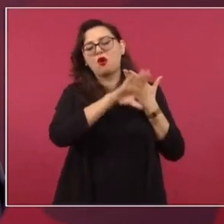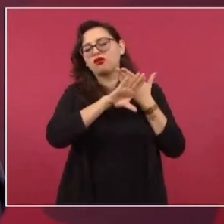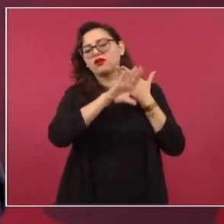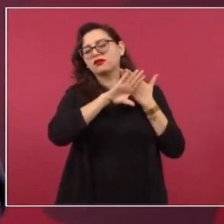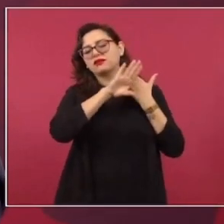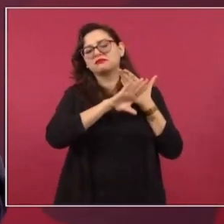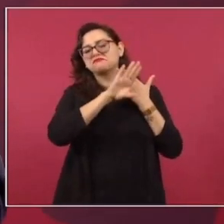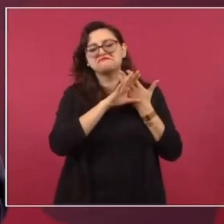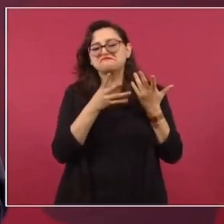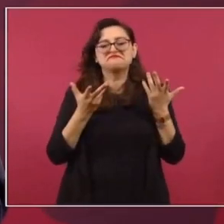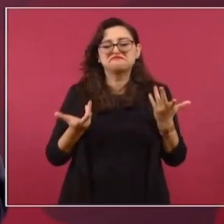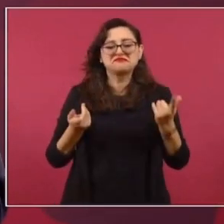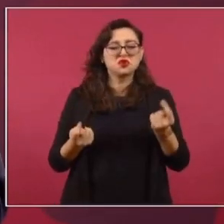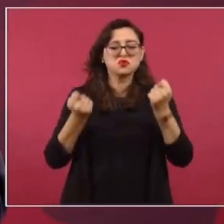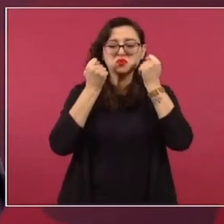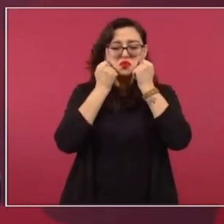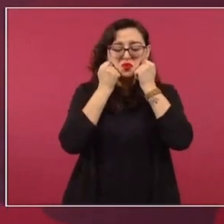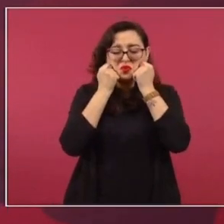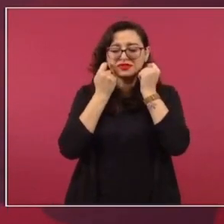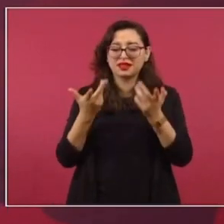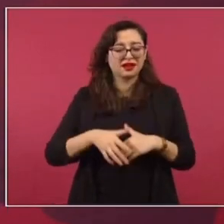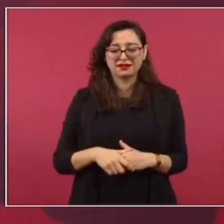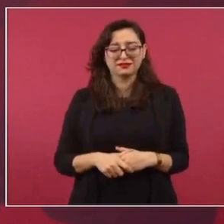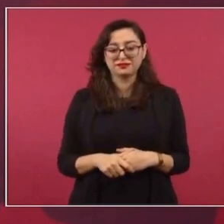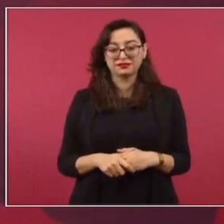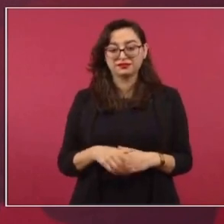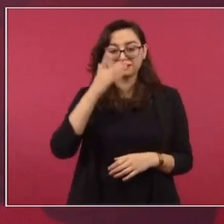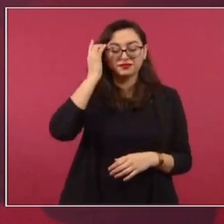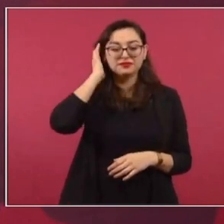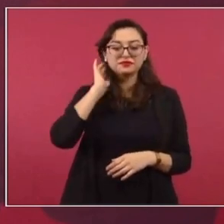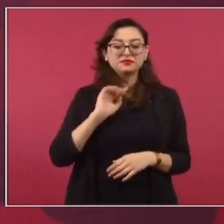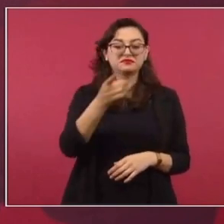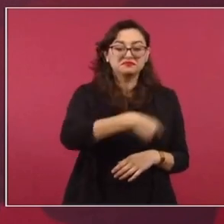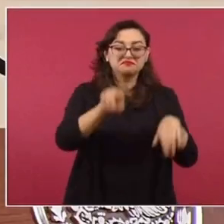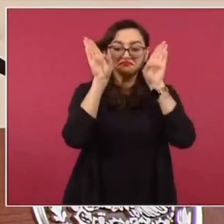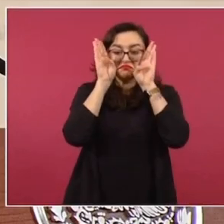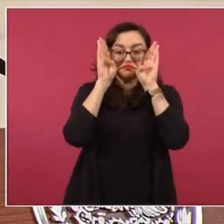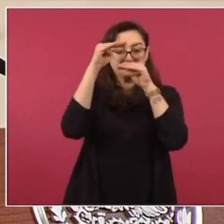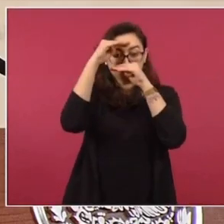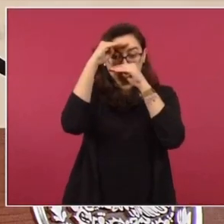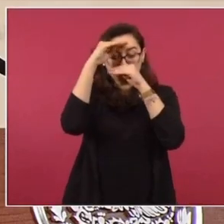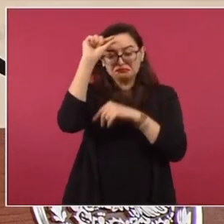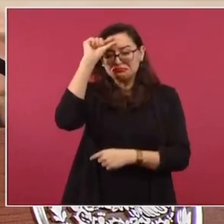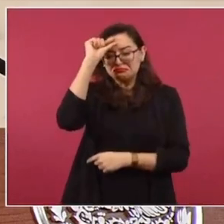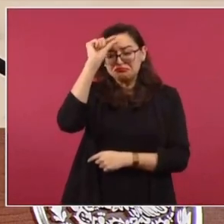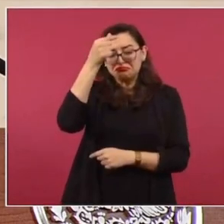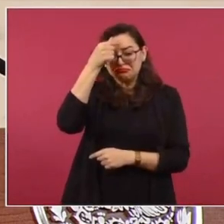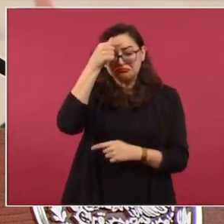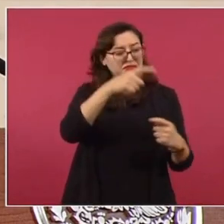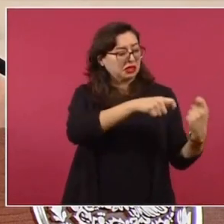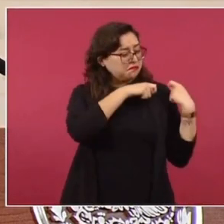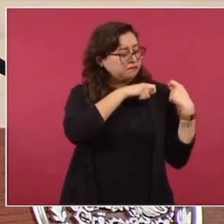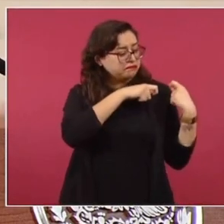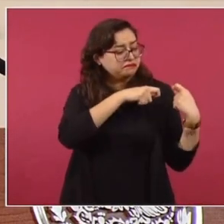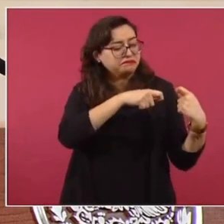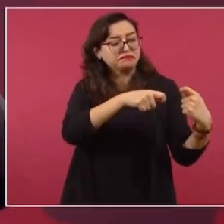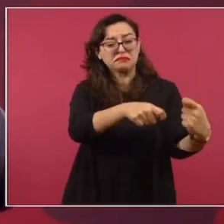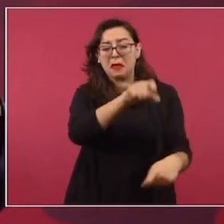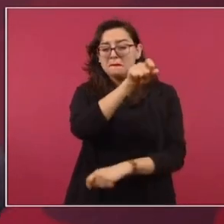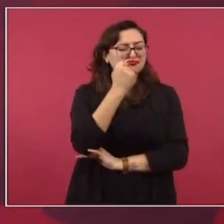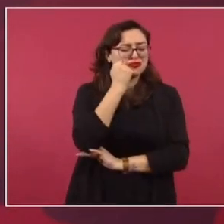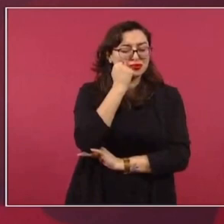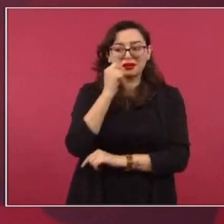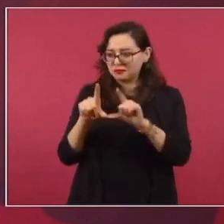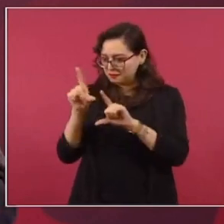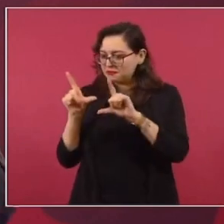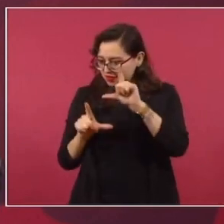conservadora, rancia, se va avanzando en la transformación